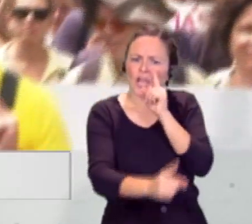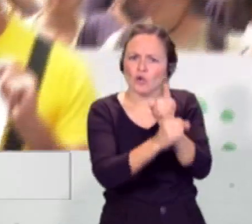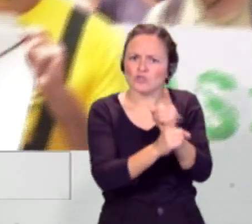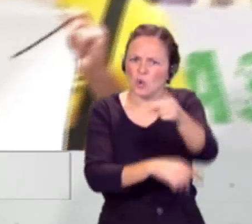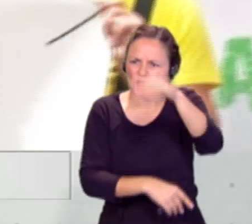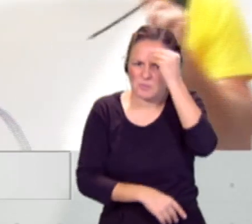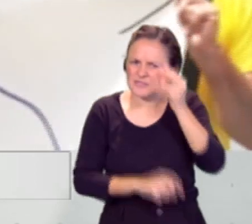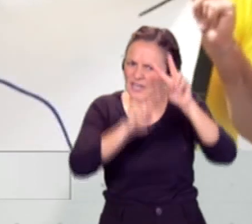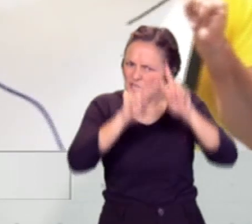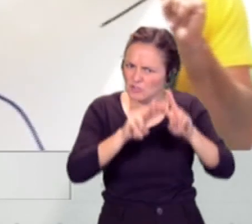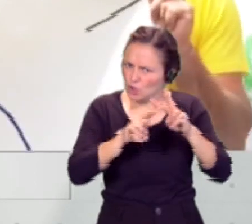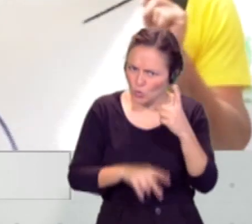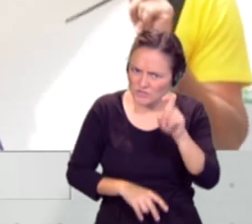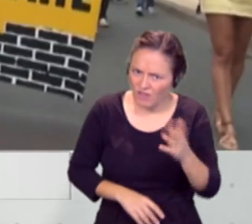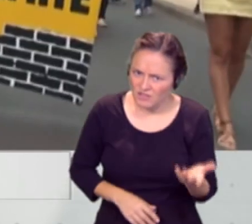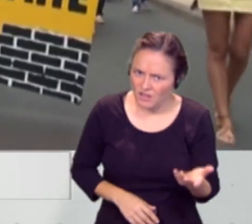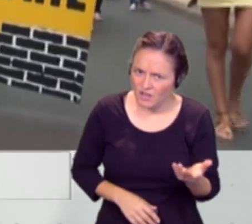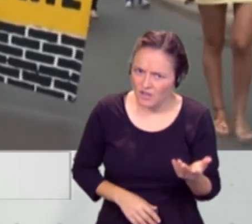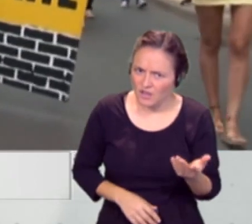creen que haya que hacer una revisión del modelo turístico?